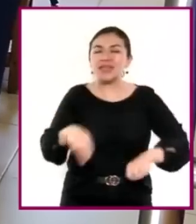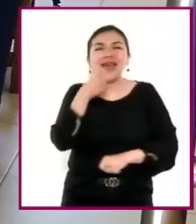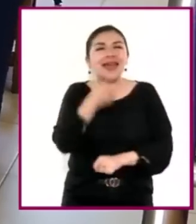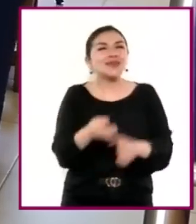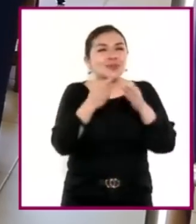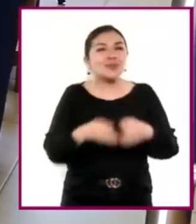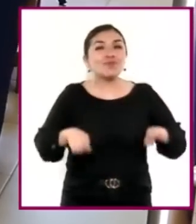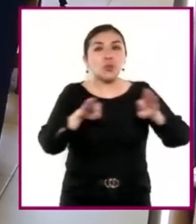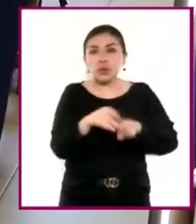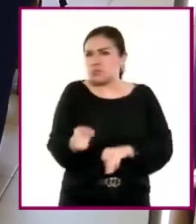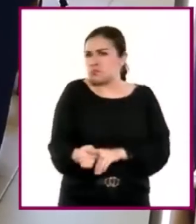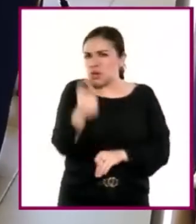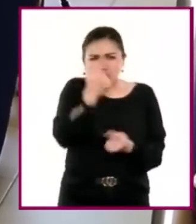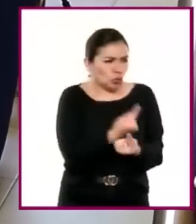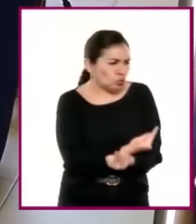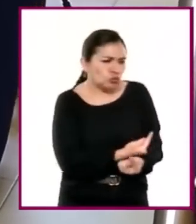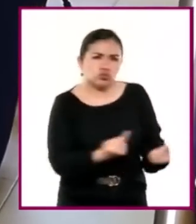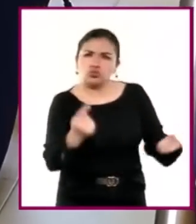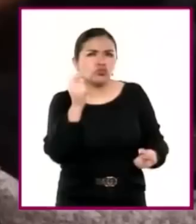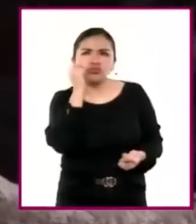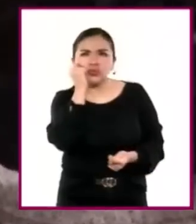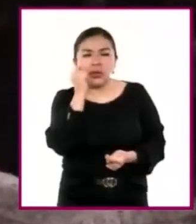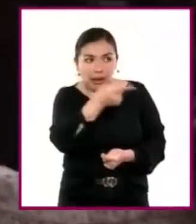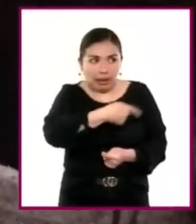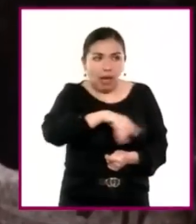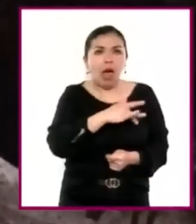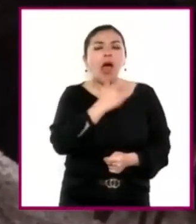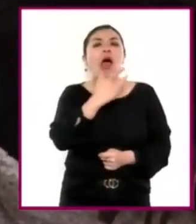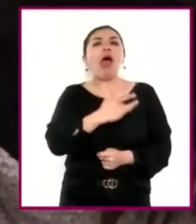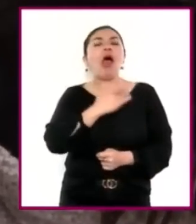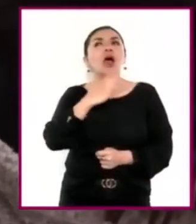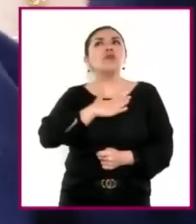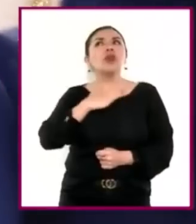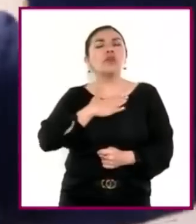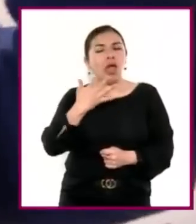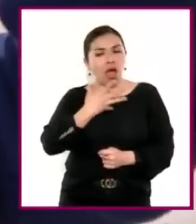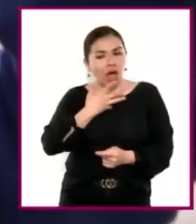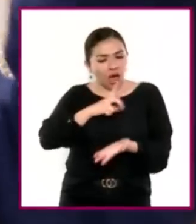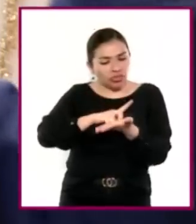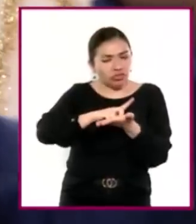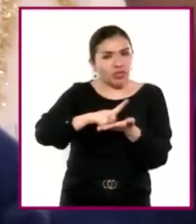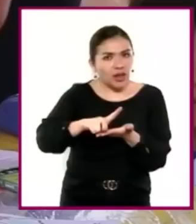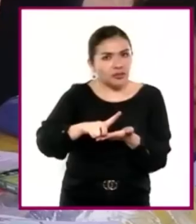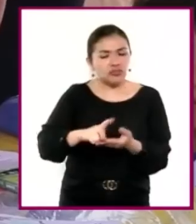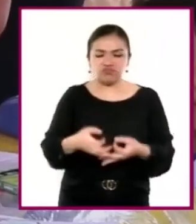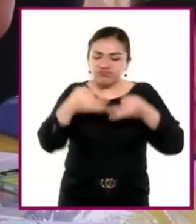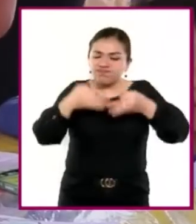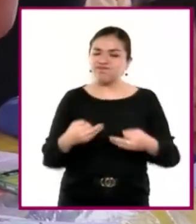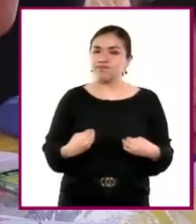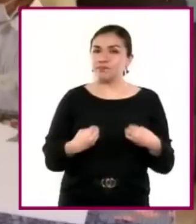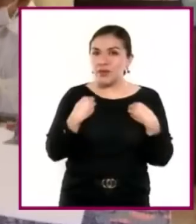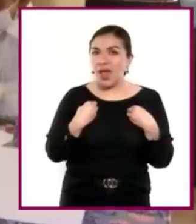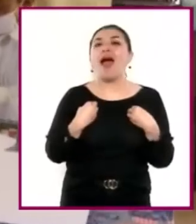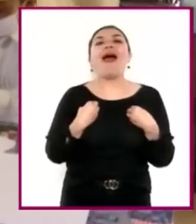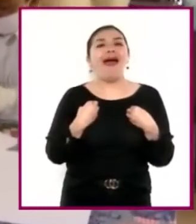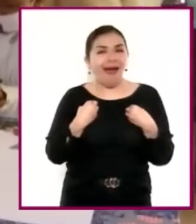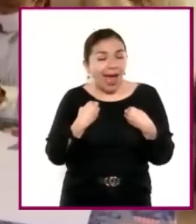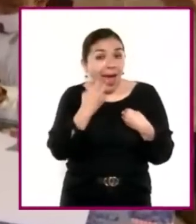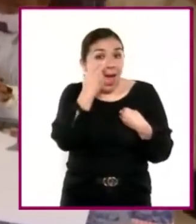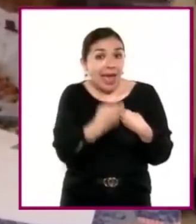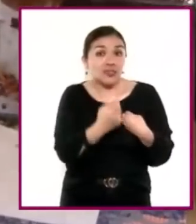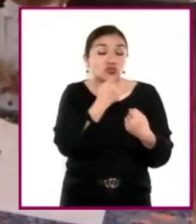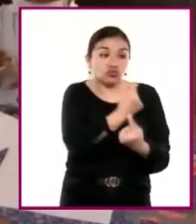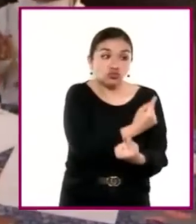Es muy importante que desde estas primeras etapas, niñas y niños se reconozcan como sujetos de derechos y dignidad. En ese